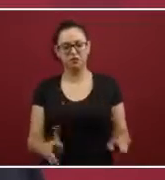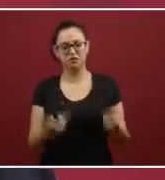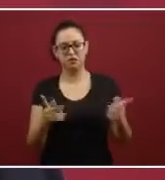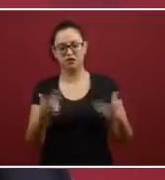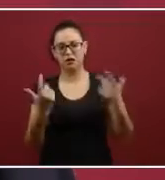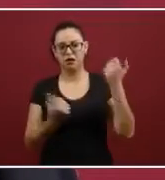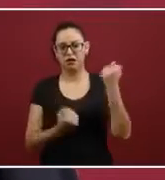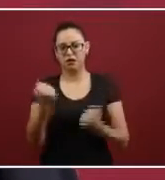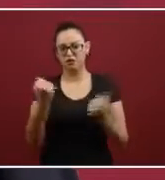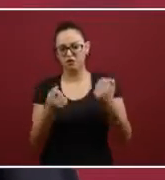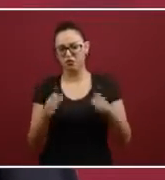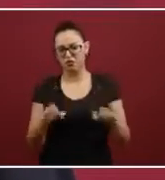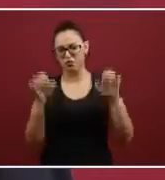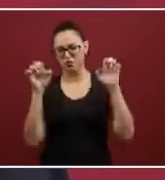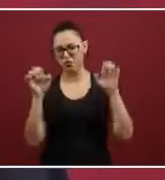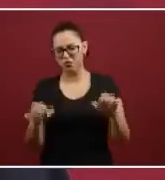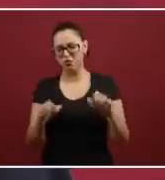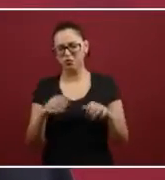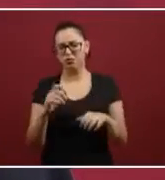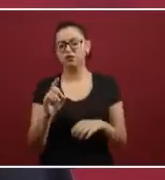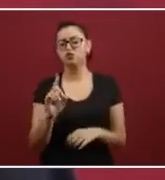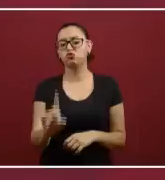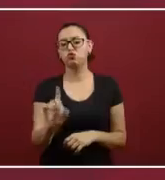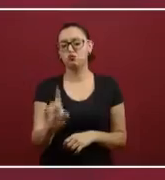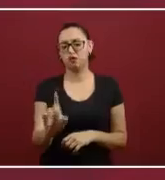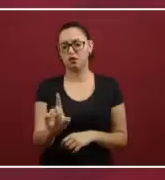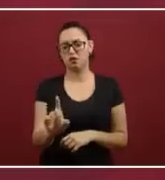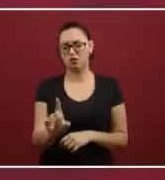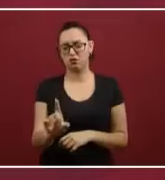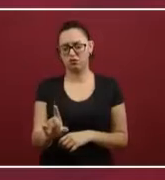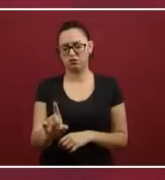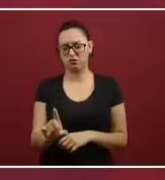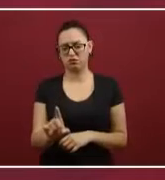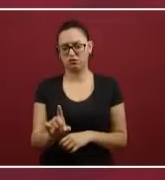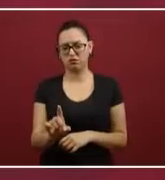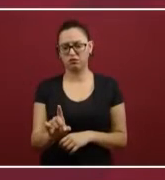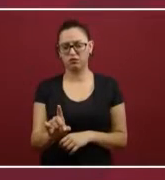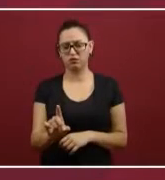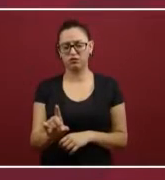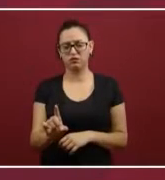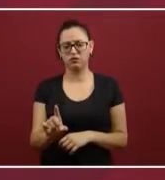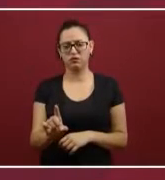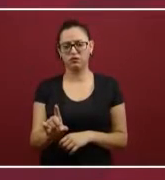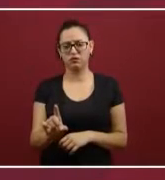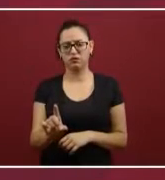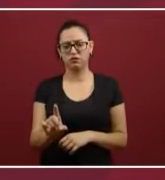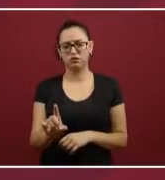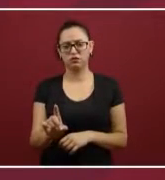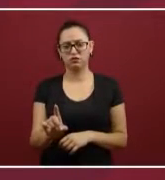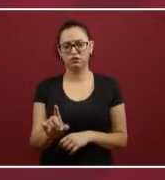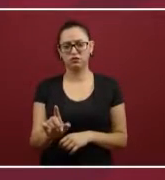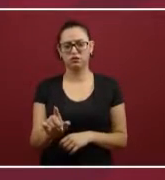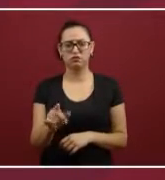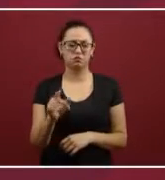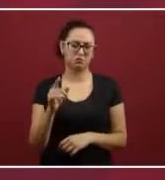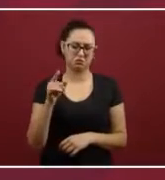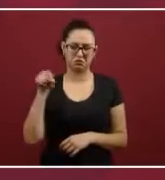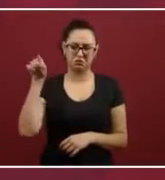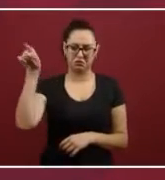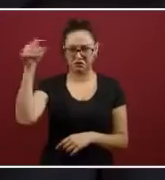lujo el domingo en Los Pinos